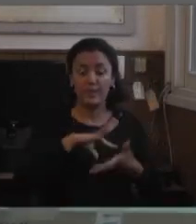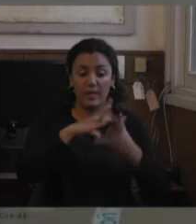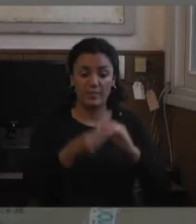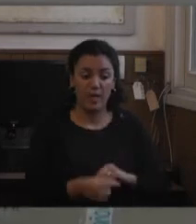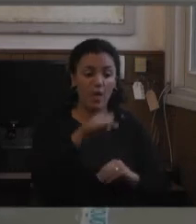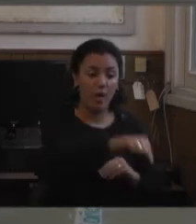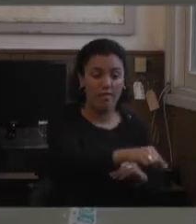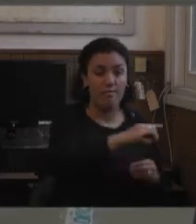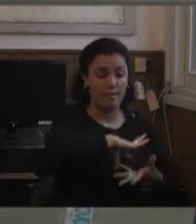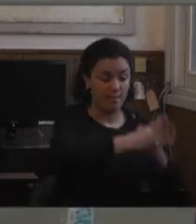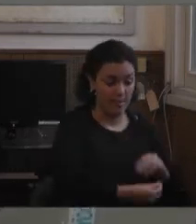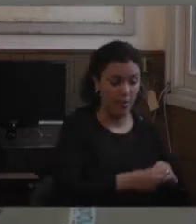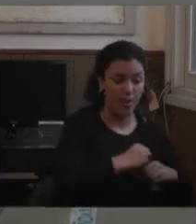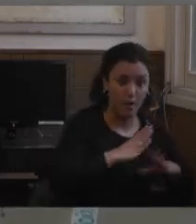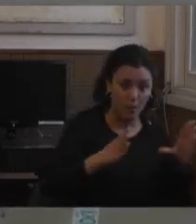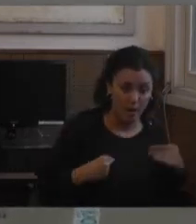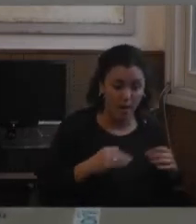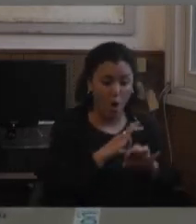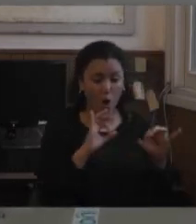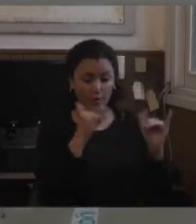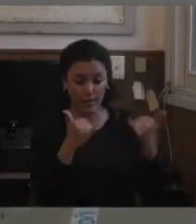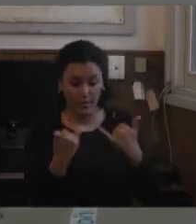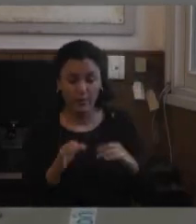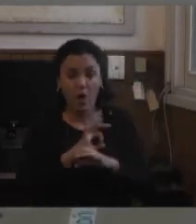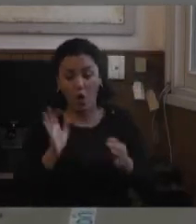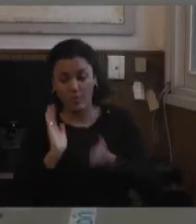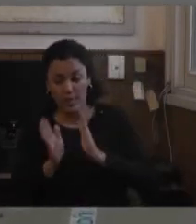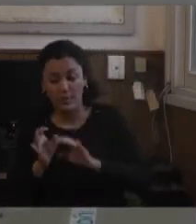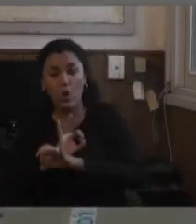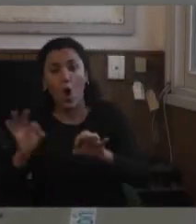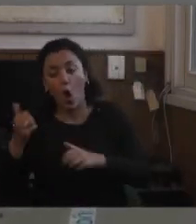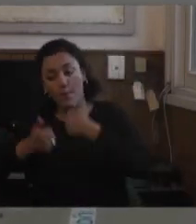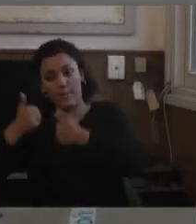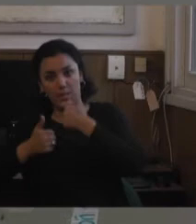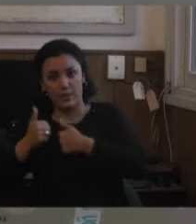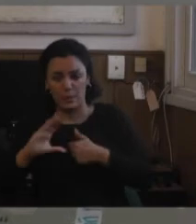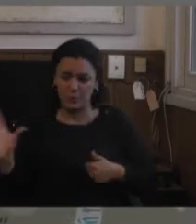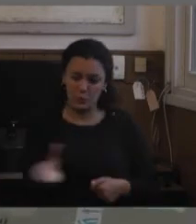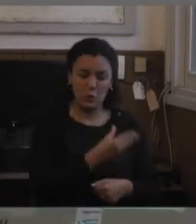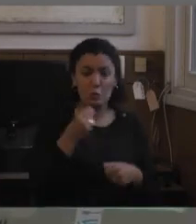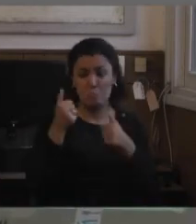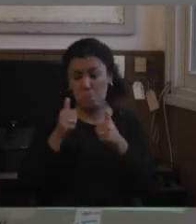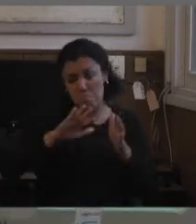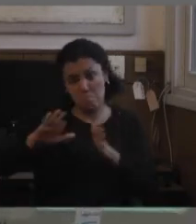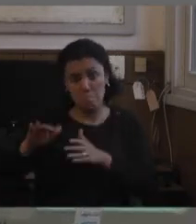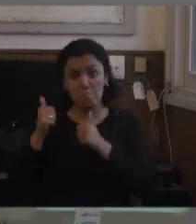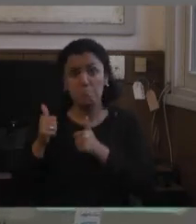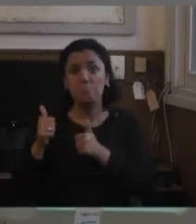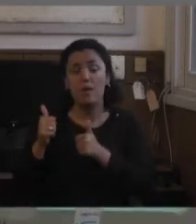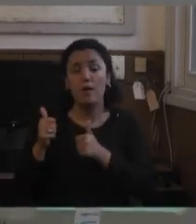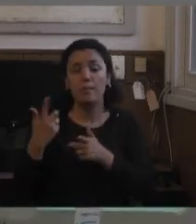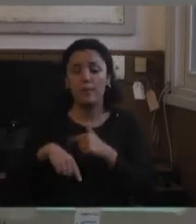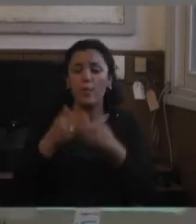escolar el recreativo el terapéutico y el competitivo todo bien con eso no me voy a poner mi pregunta es